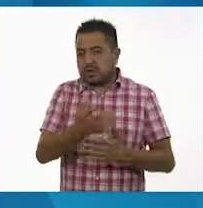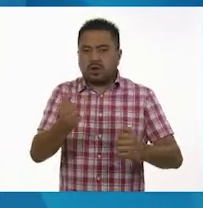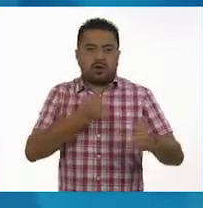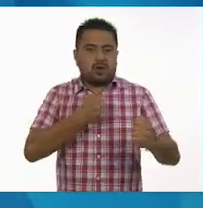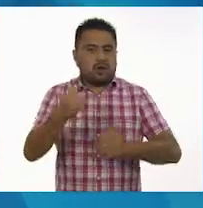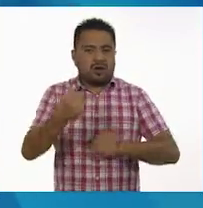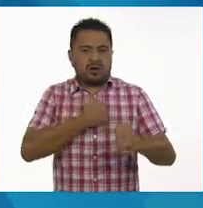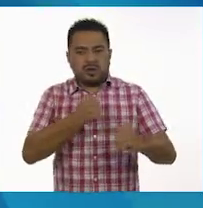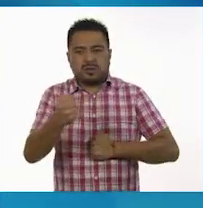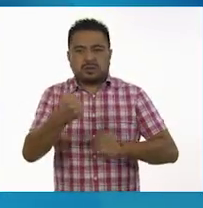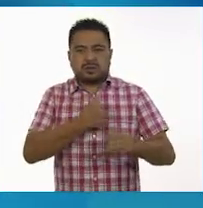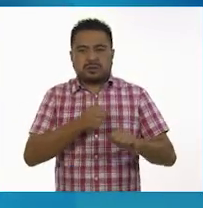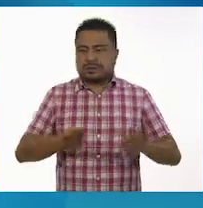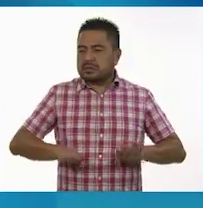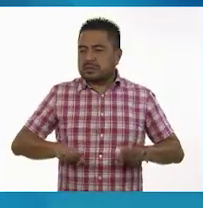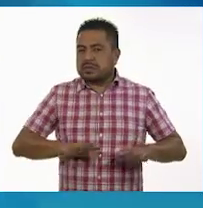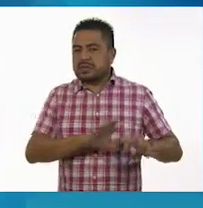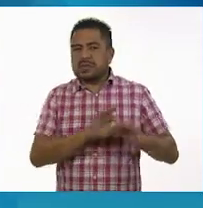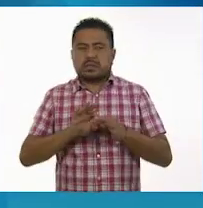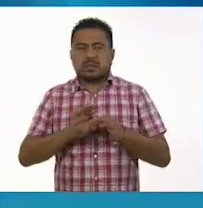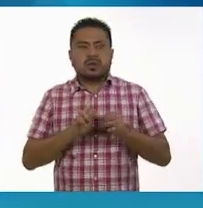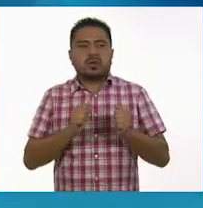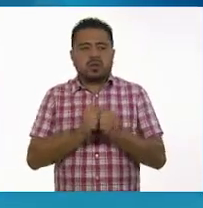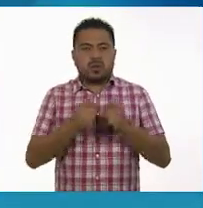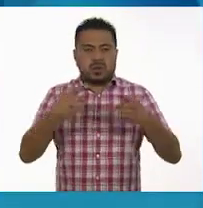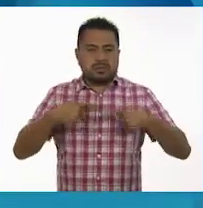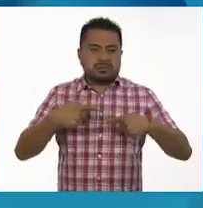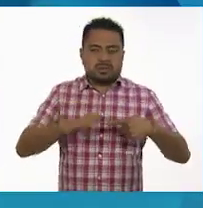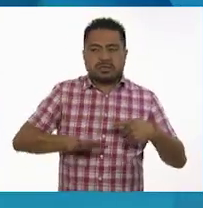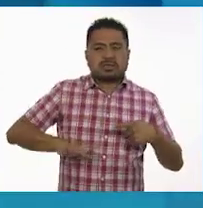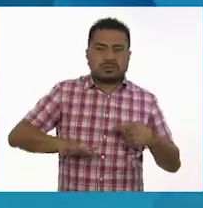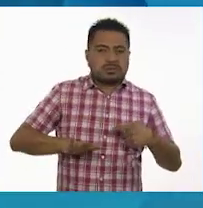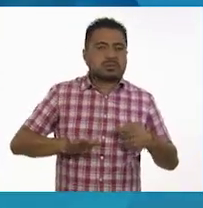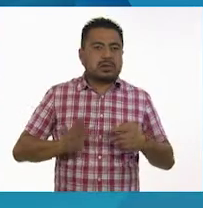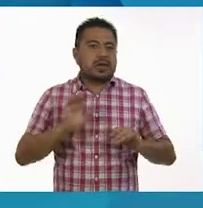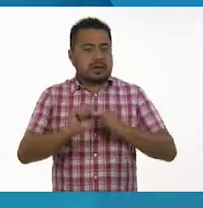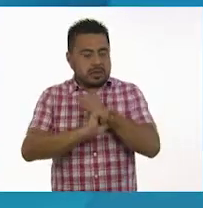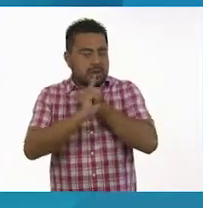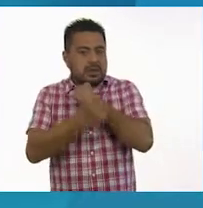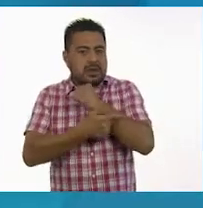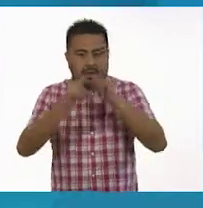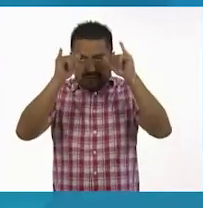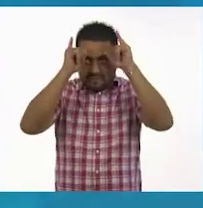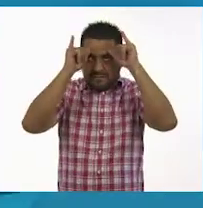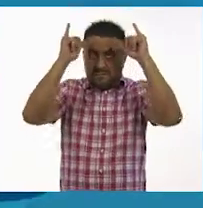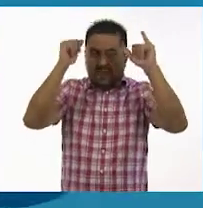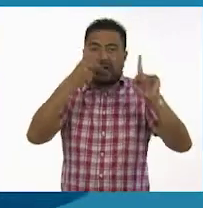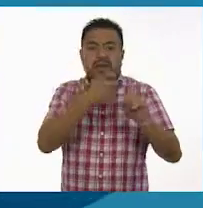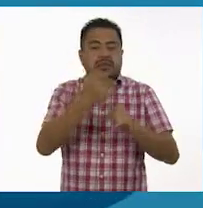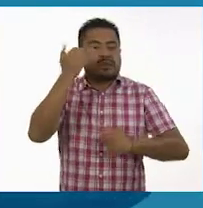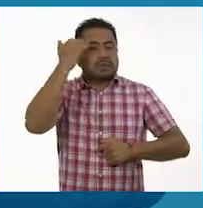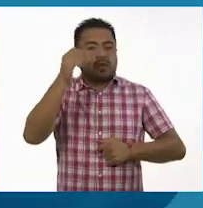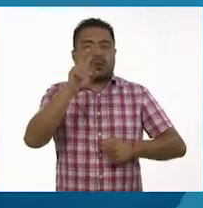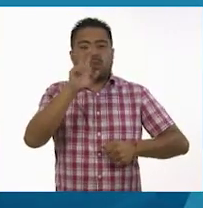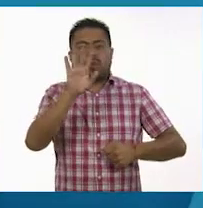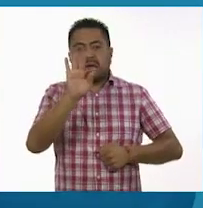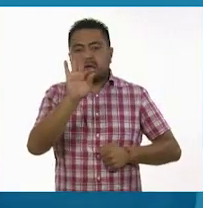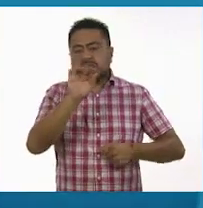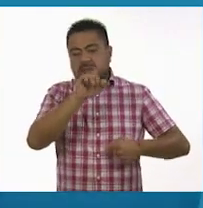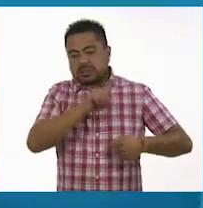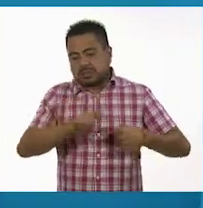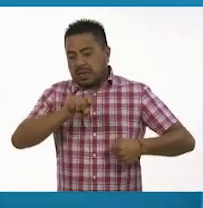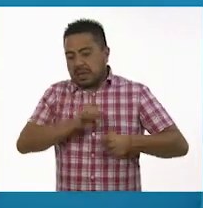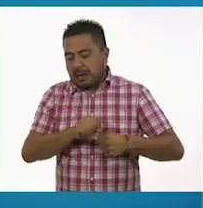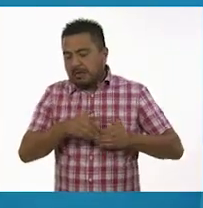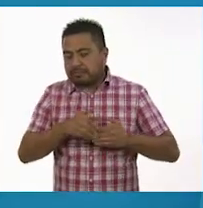gorilas, similar al del ser humano. El embarazo de las vacas dura 40 semanas.